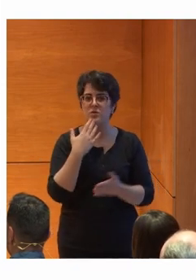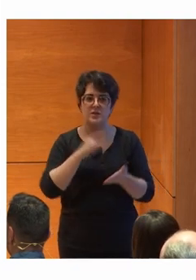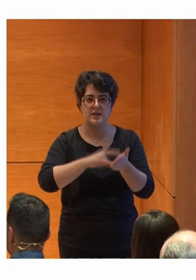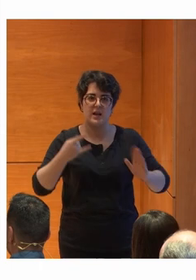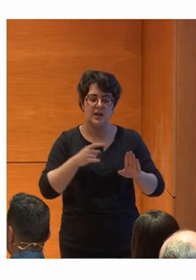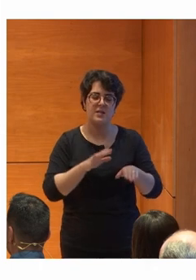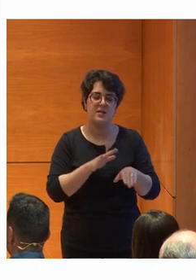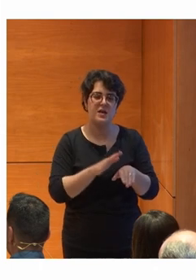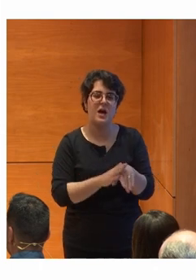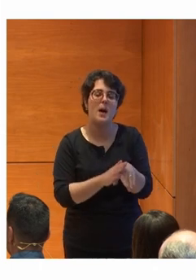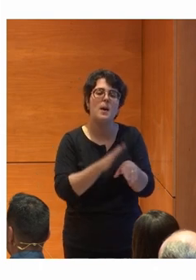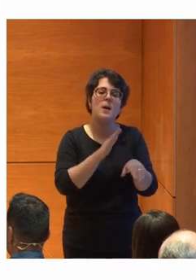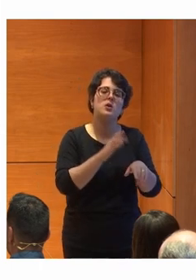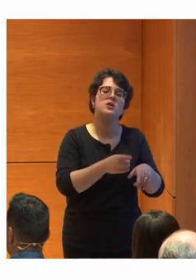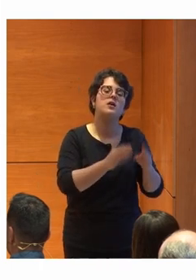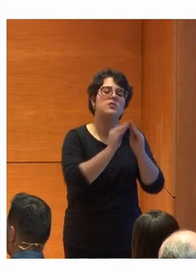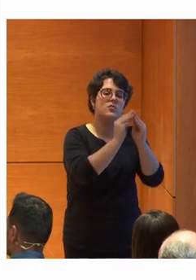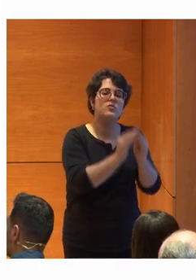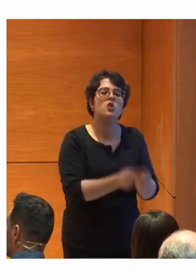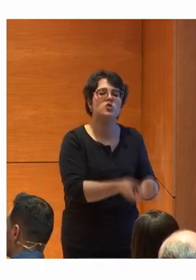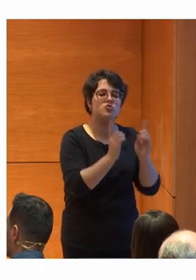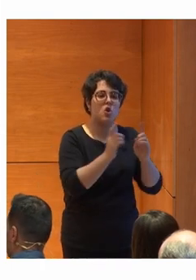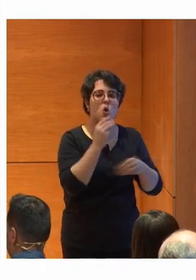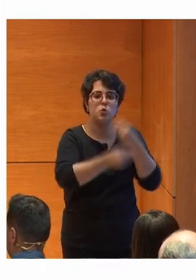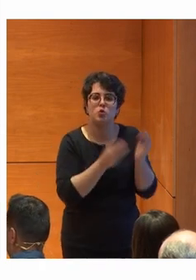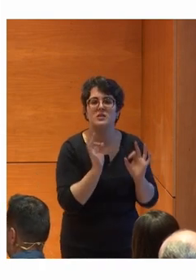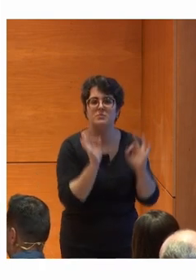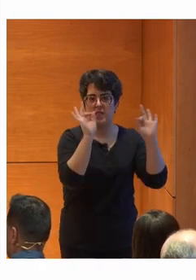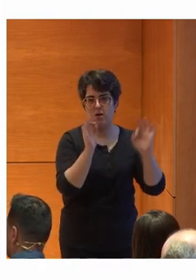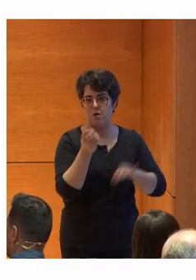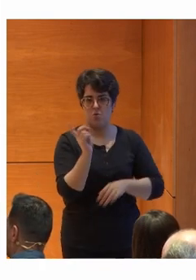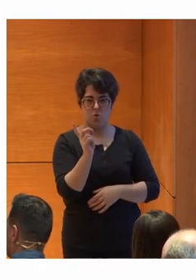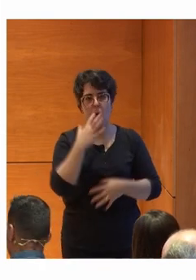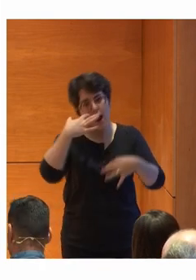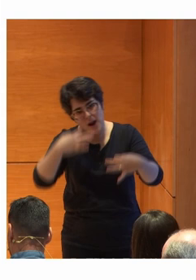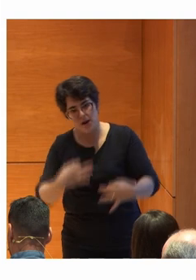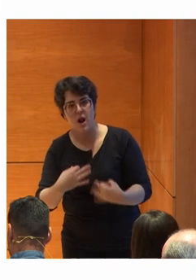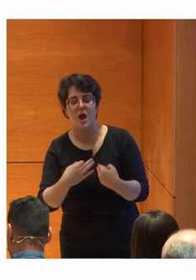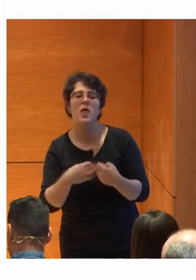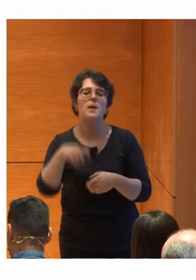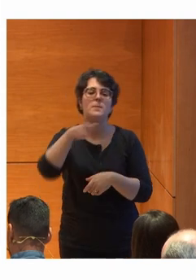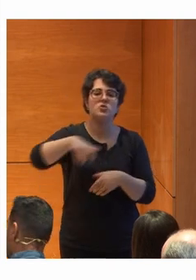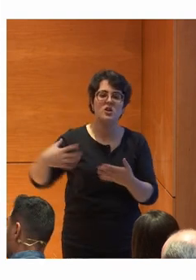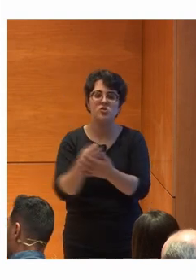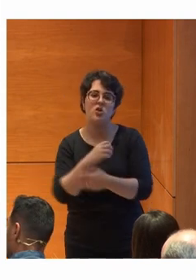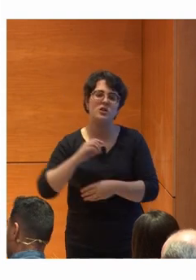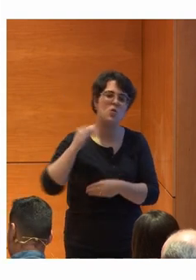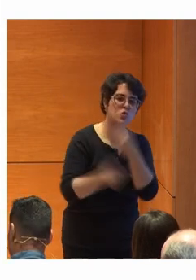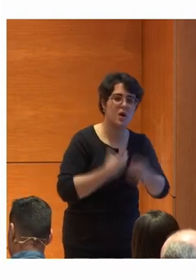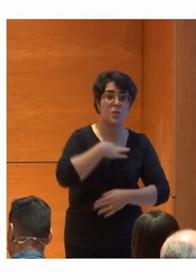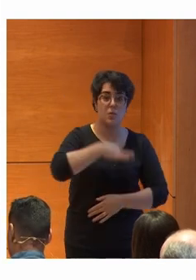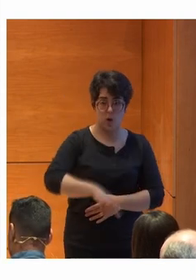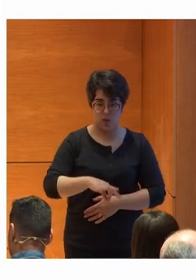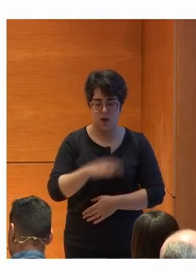desarrollada para un uso específico Sino que precisamente tenga un diseño universal Para que cualquier